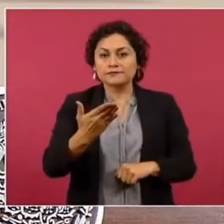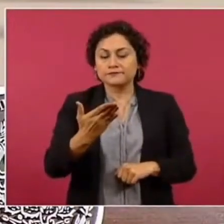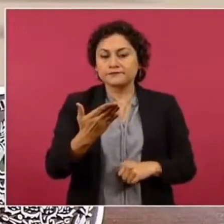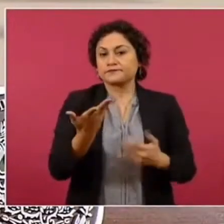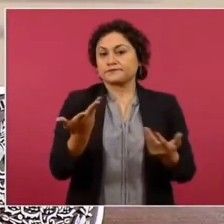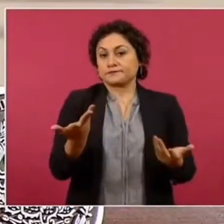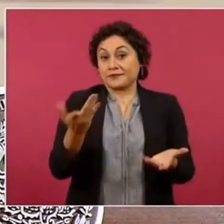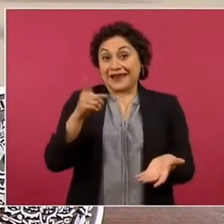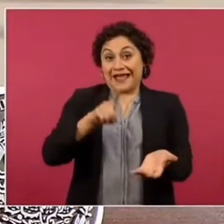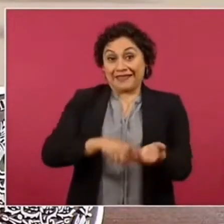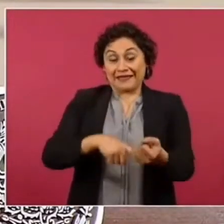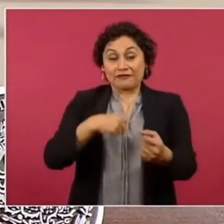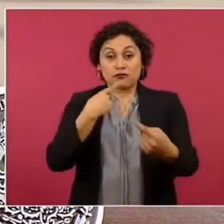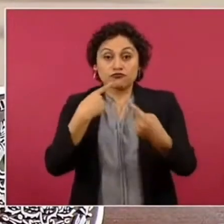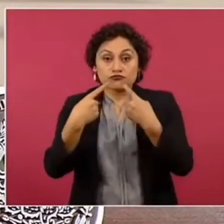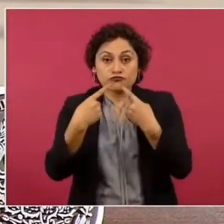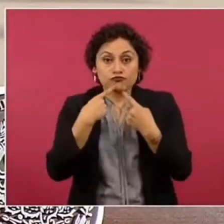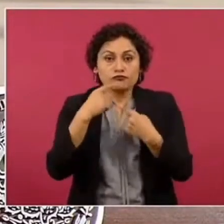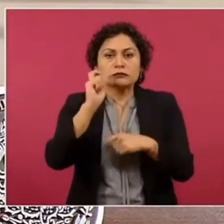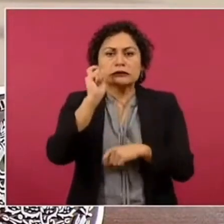paz es fruto de la justicia